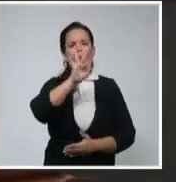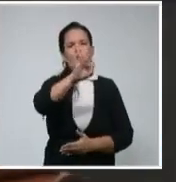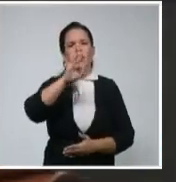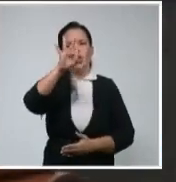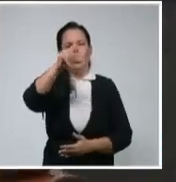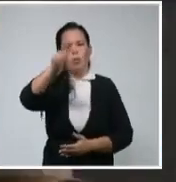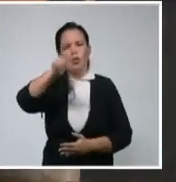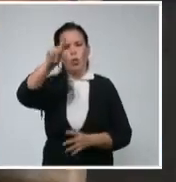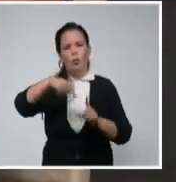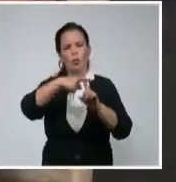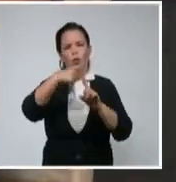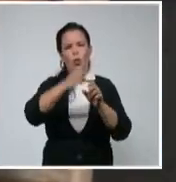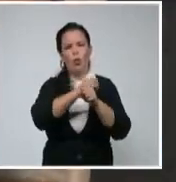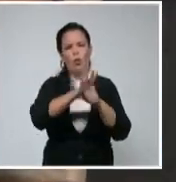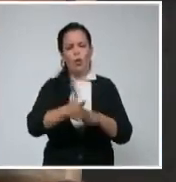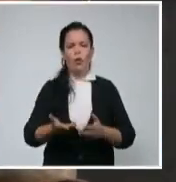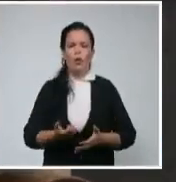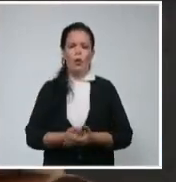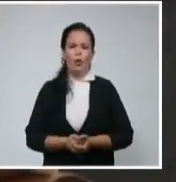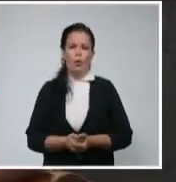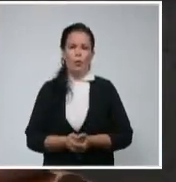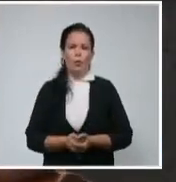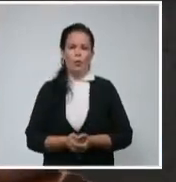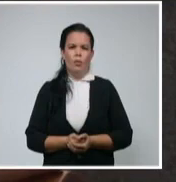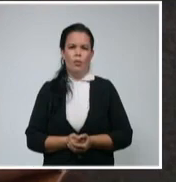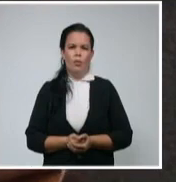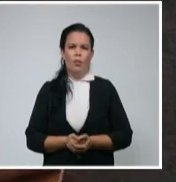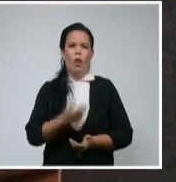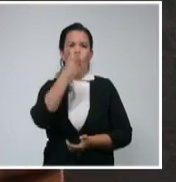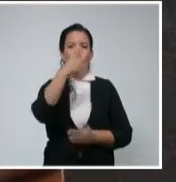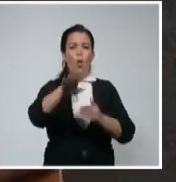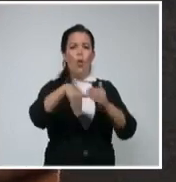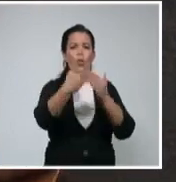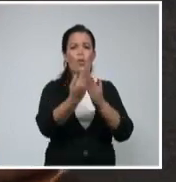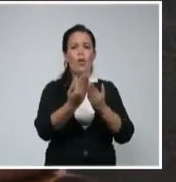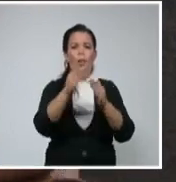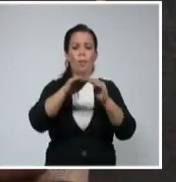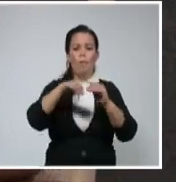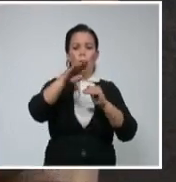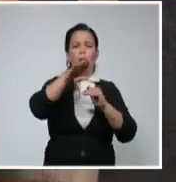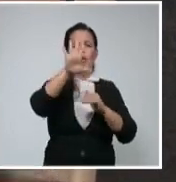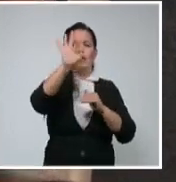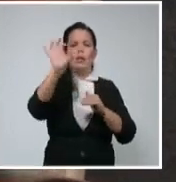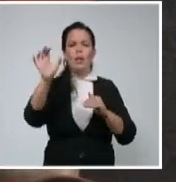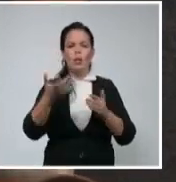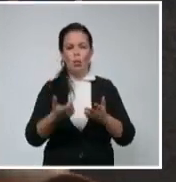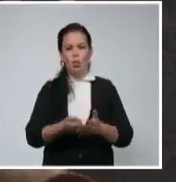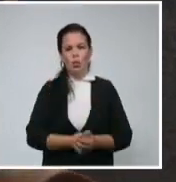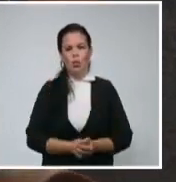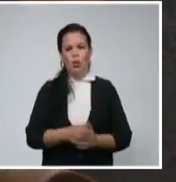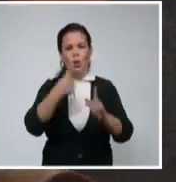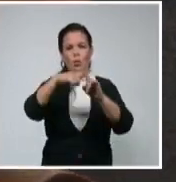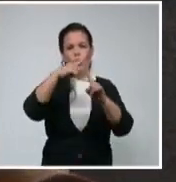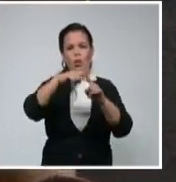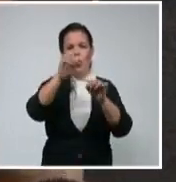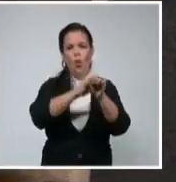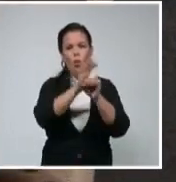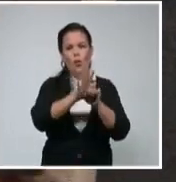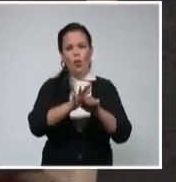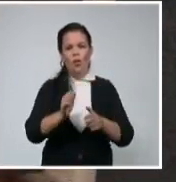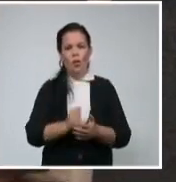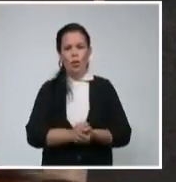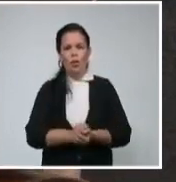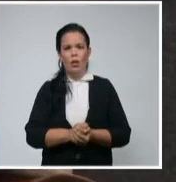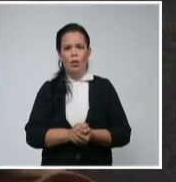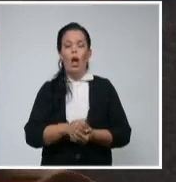En los últimos 21 días, nada más habían tenido dos días con más de 500 casos. Y ya se habían estado estabilizando entre los 200 y los